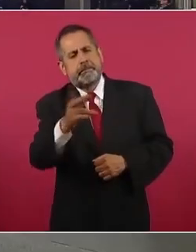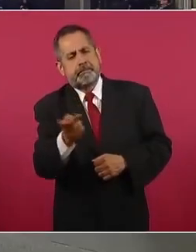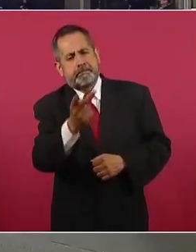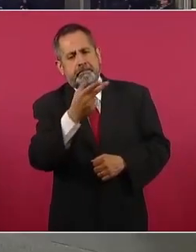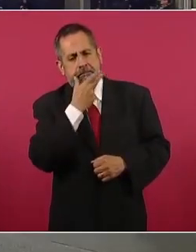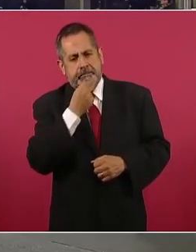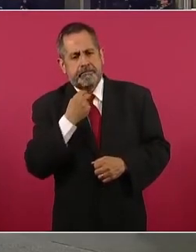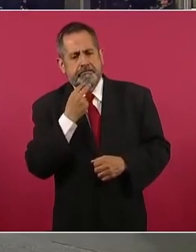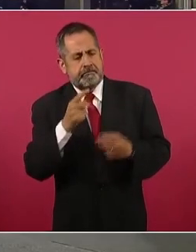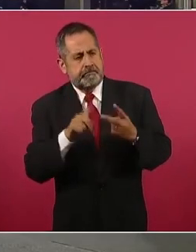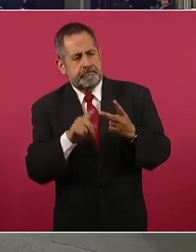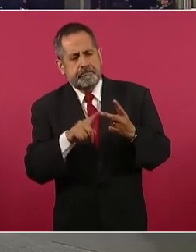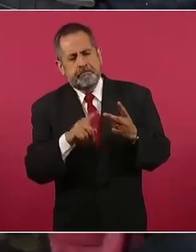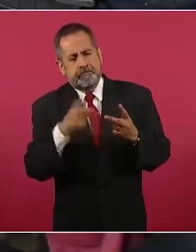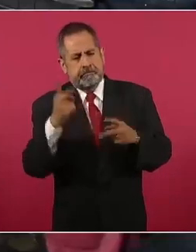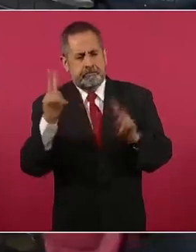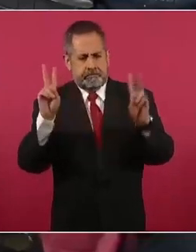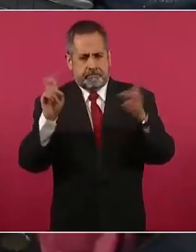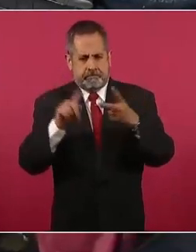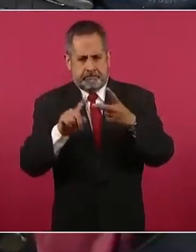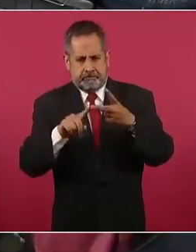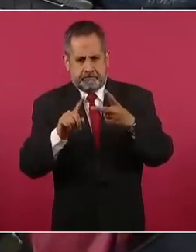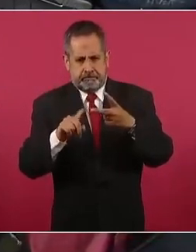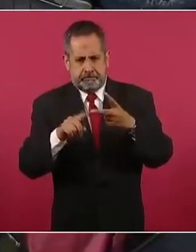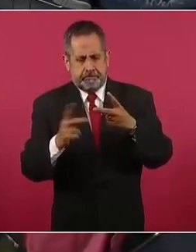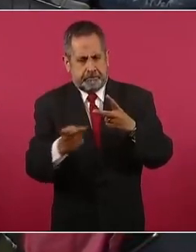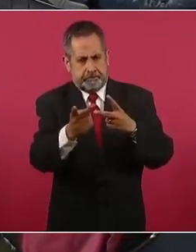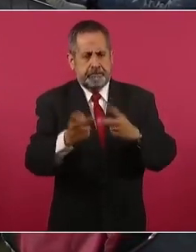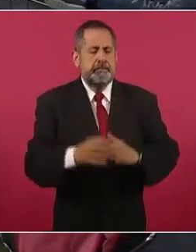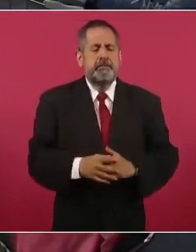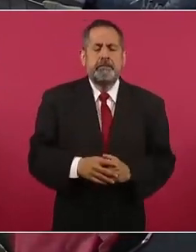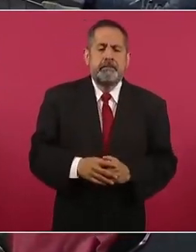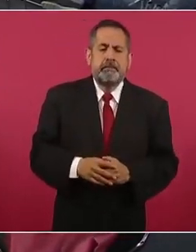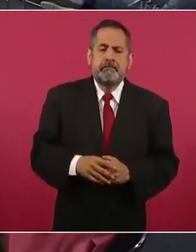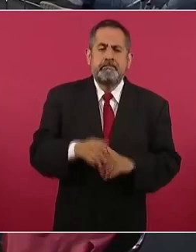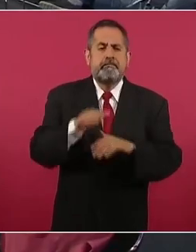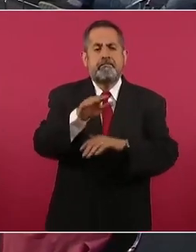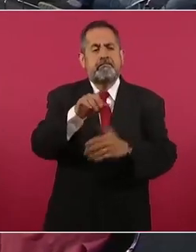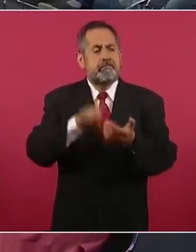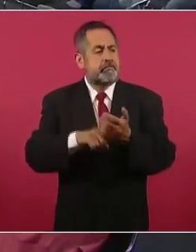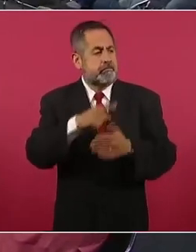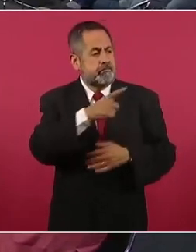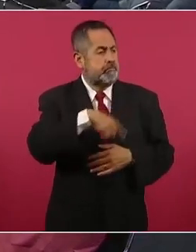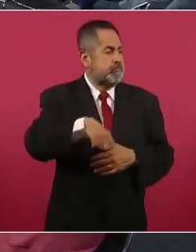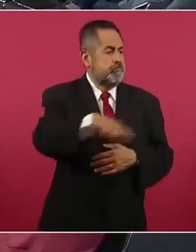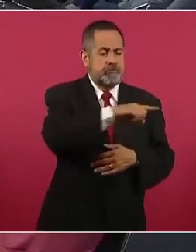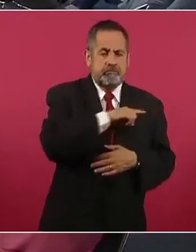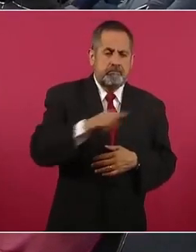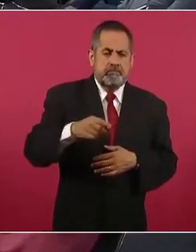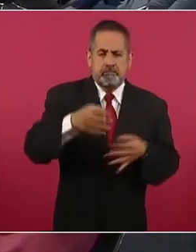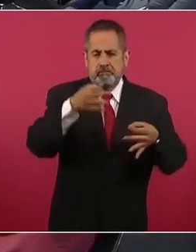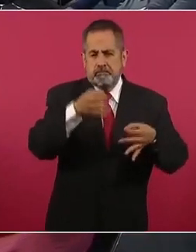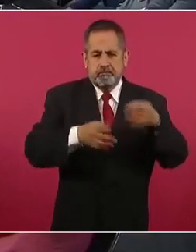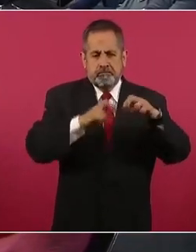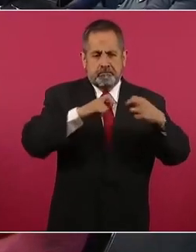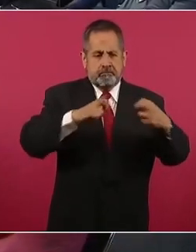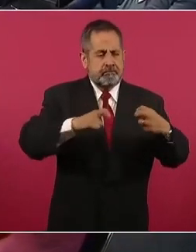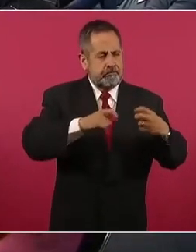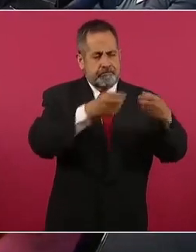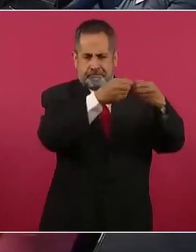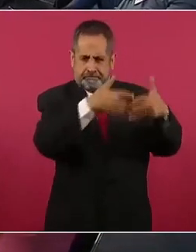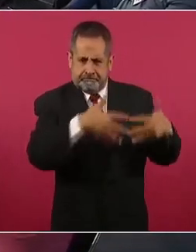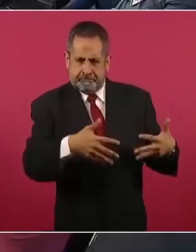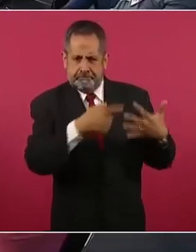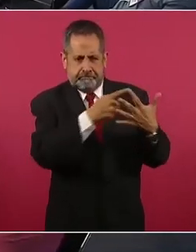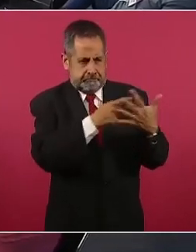Hoy, pues hablando de que los ministros y todo el aparato que imparte justicia, muchas